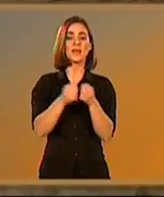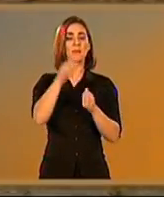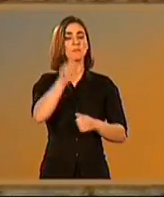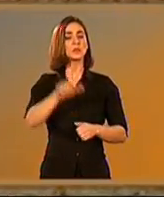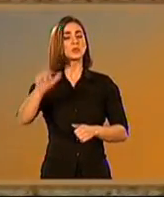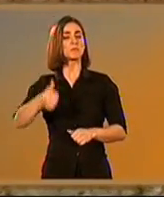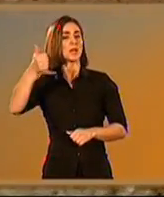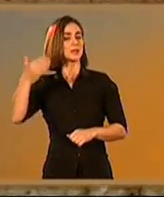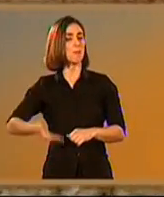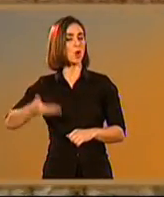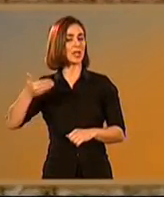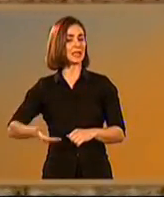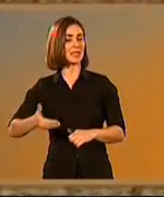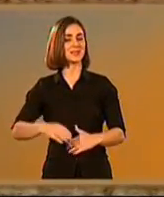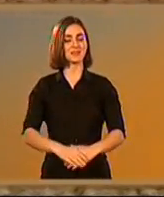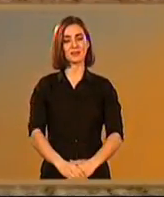insignes.